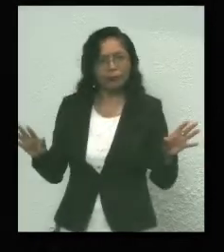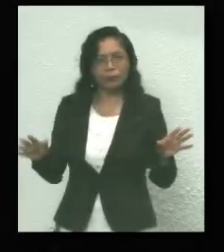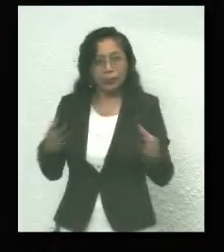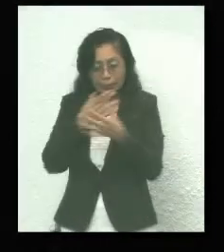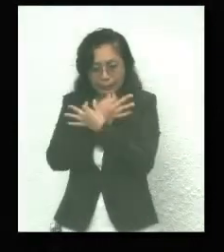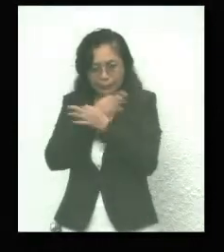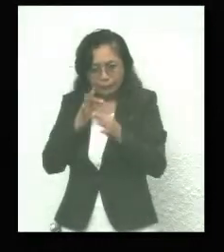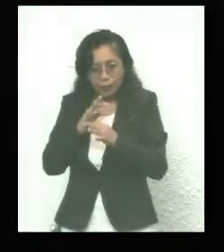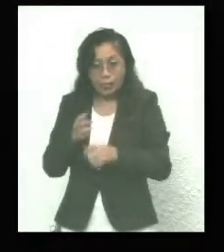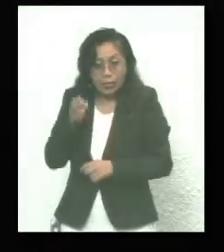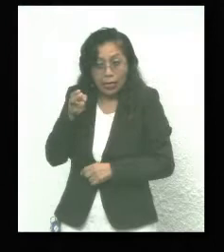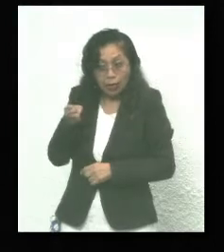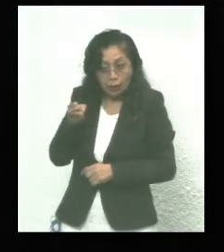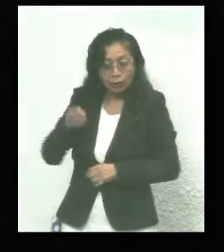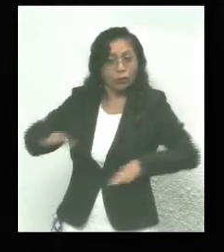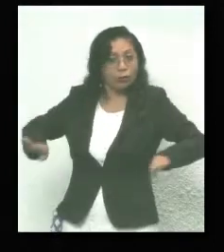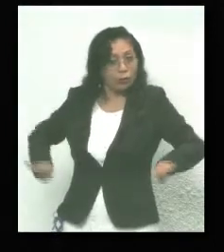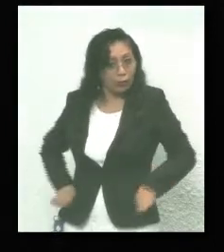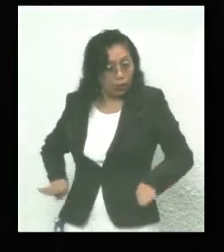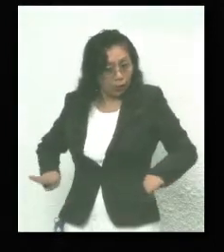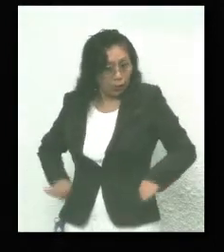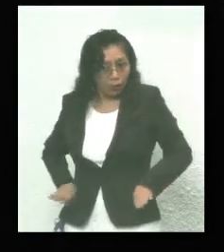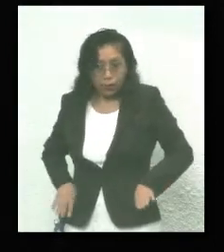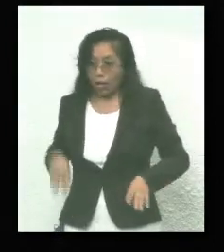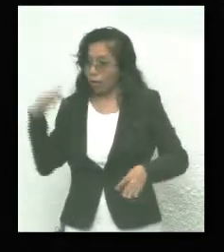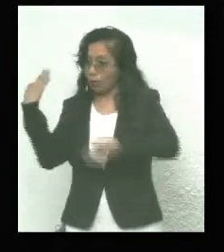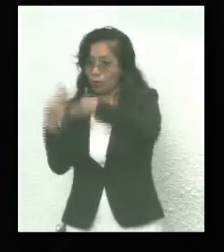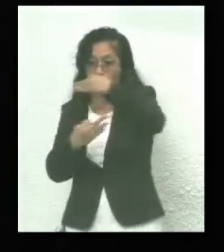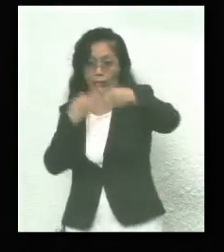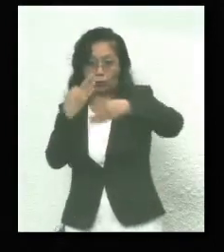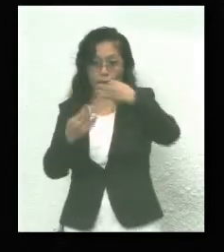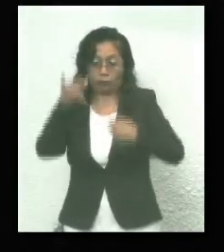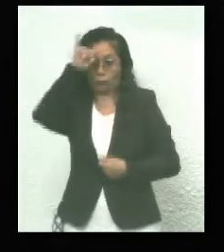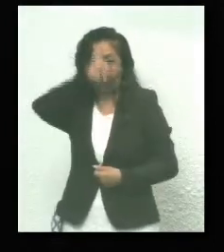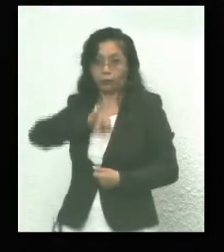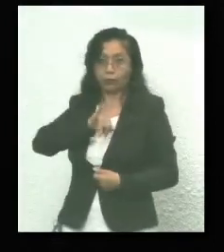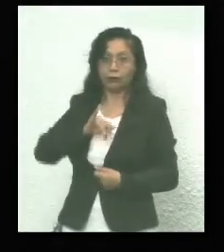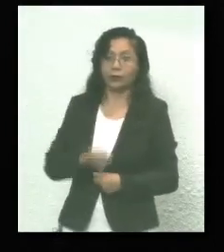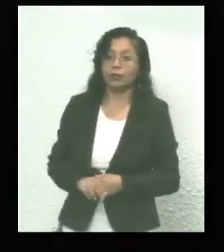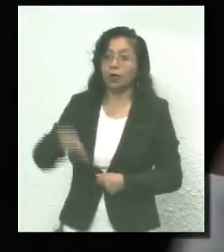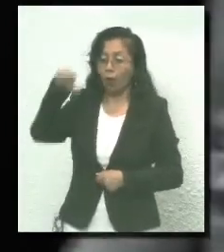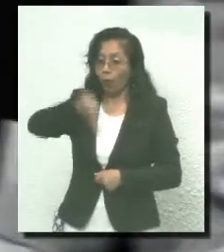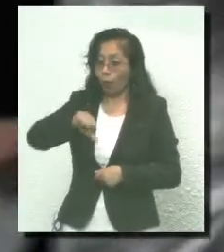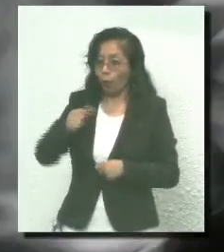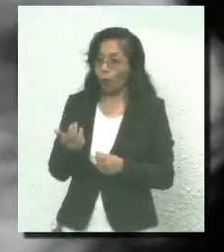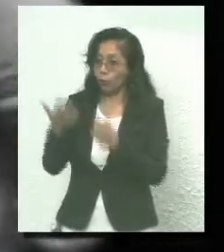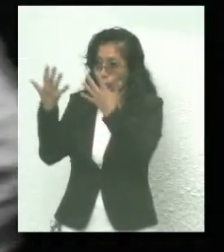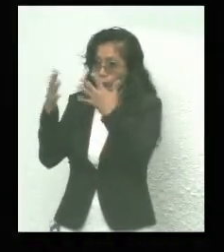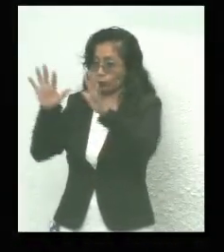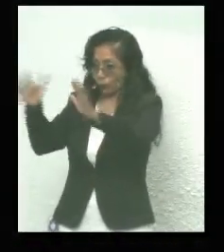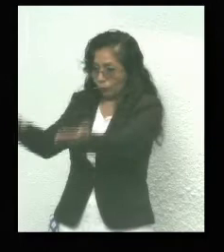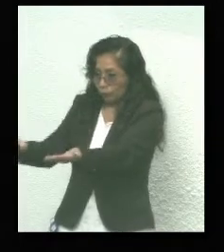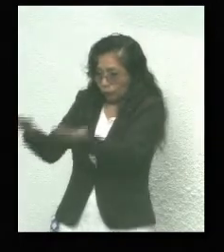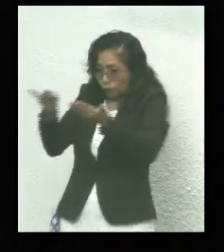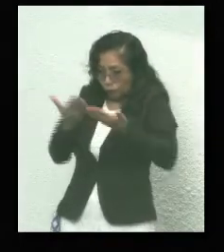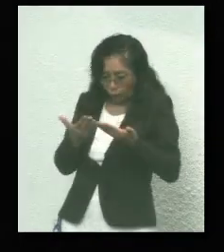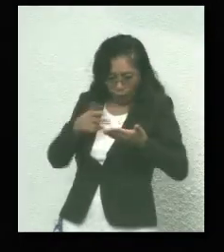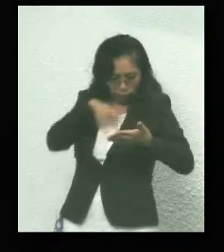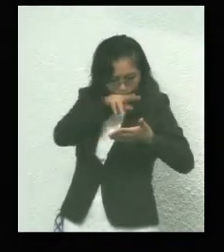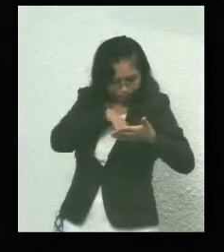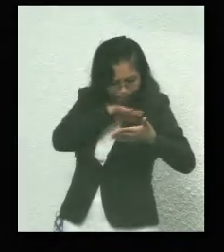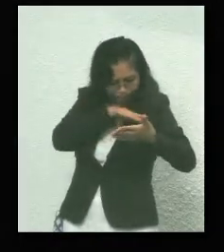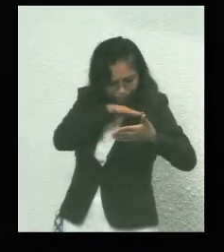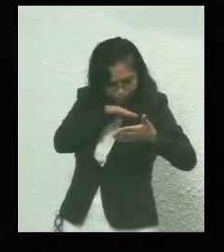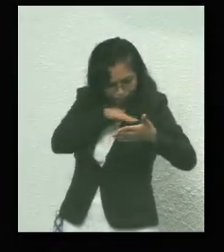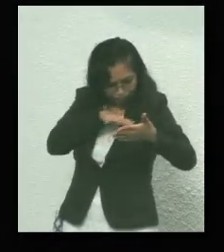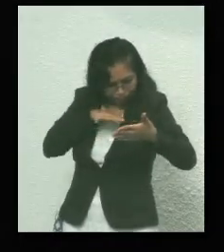caracterizar a todo servidor público. Hoy recibimos de sus manos el informe detallado sobre las acciones gubernamentales